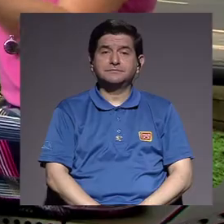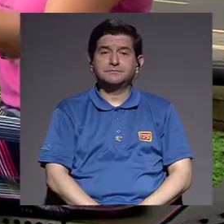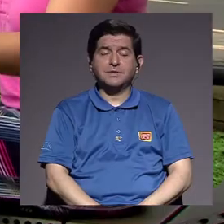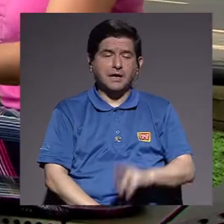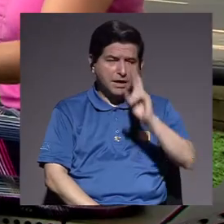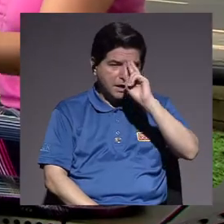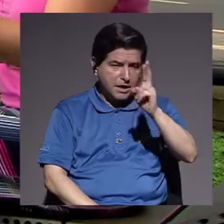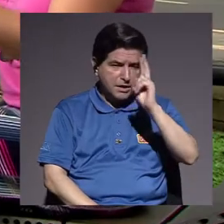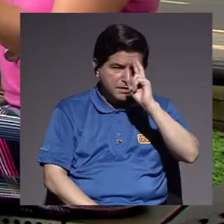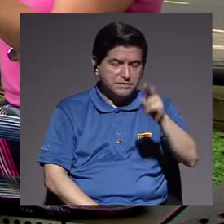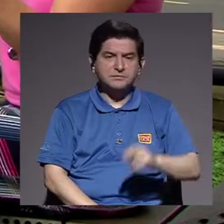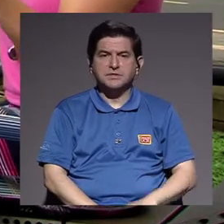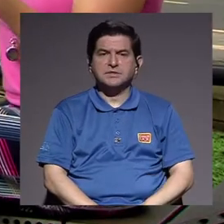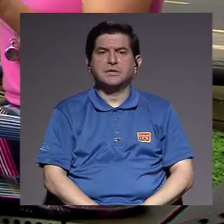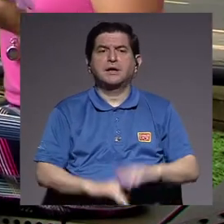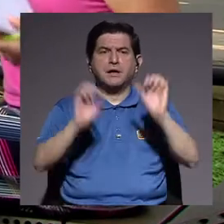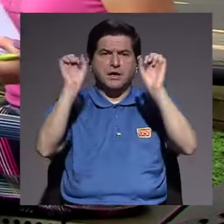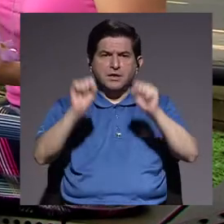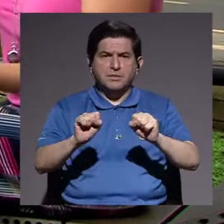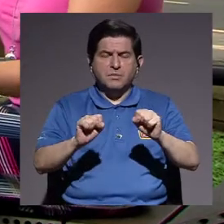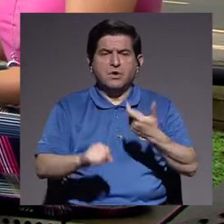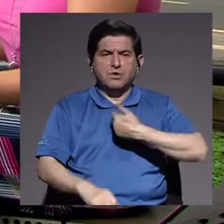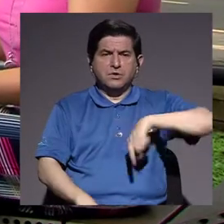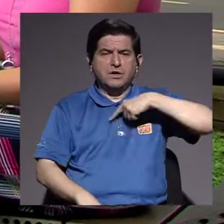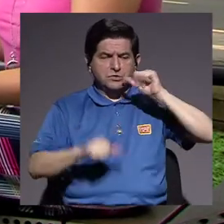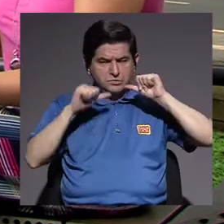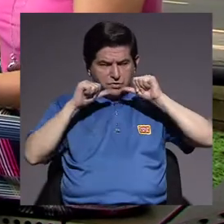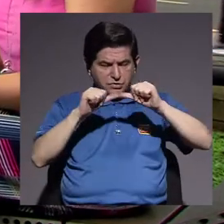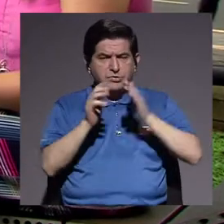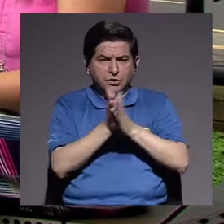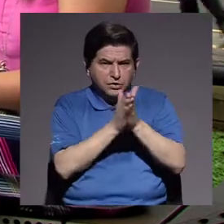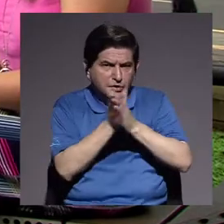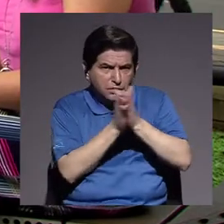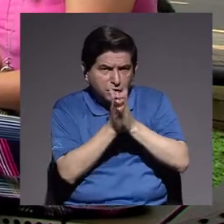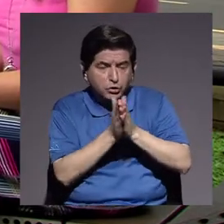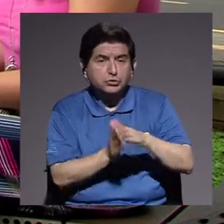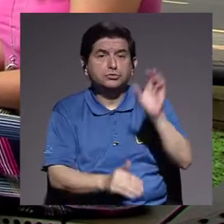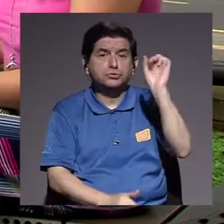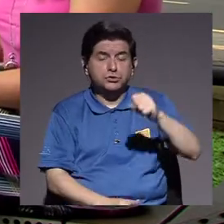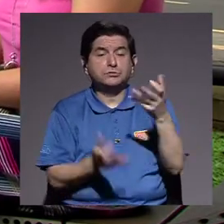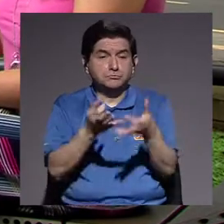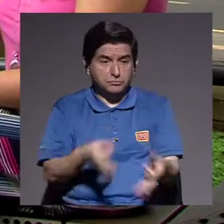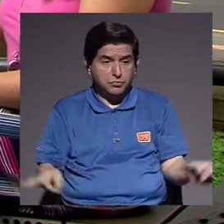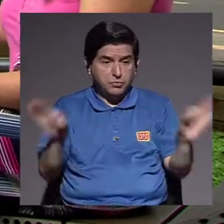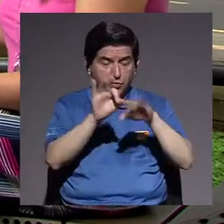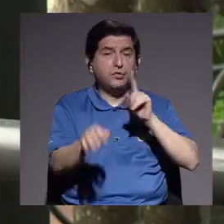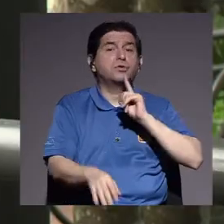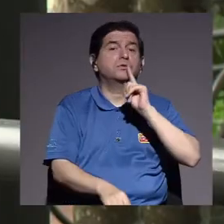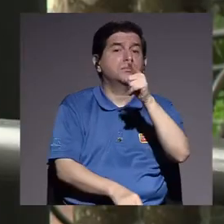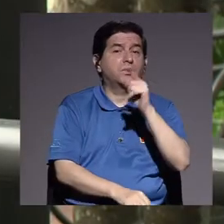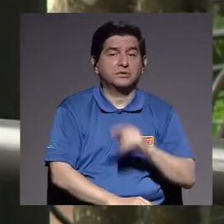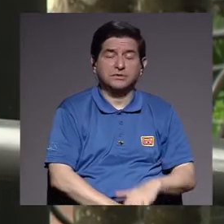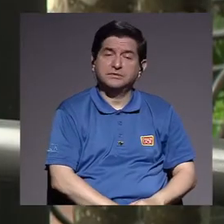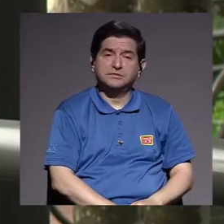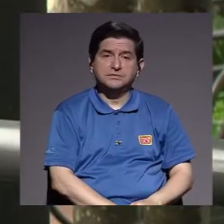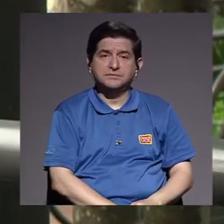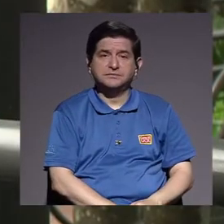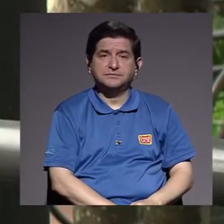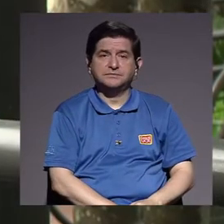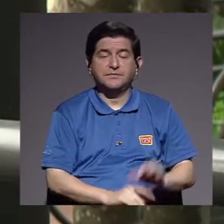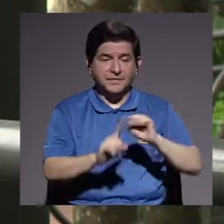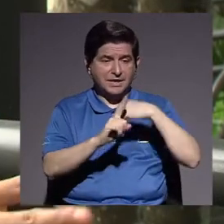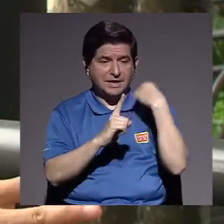en respetarla para que la podamos seguir aprovechando. Sí, y es importante eso que decís, porque las